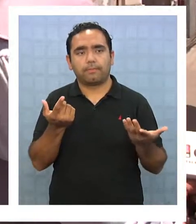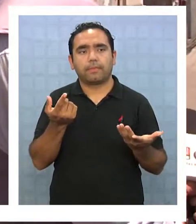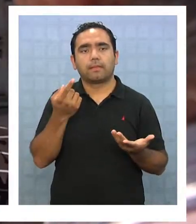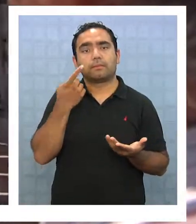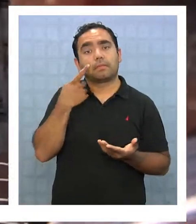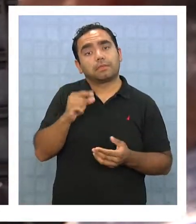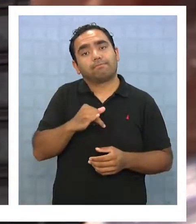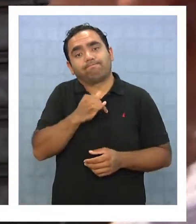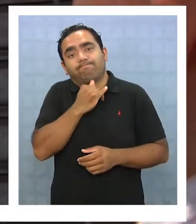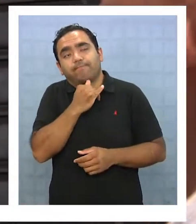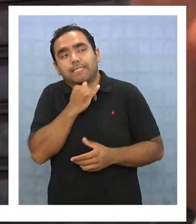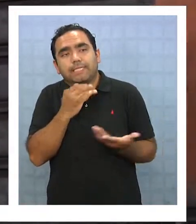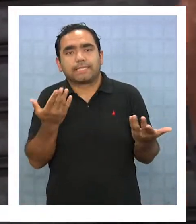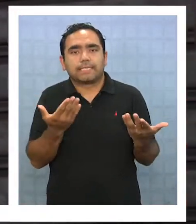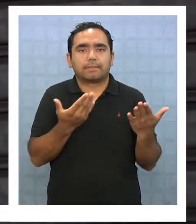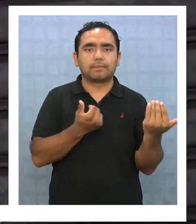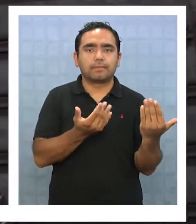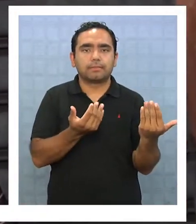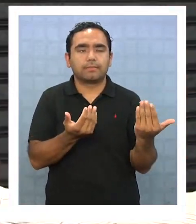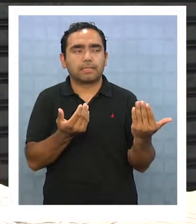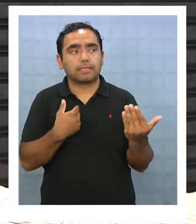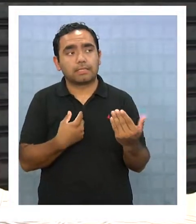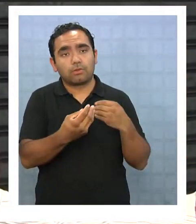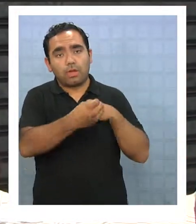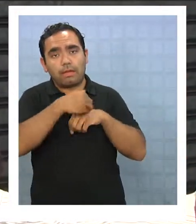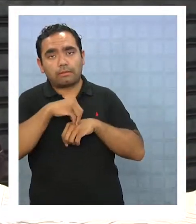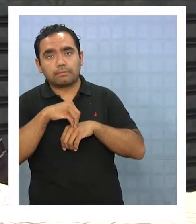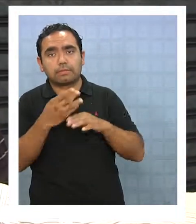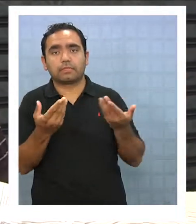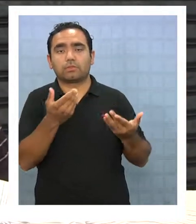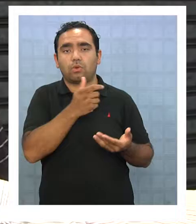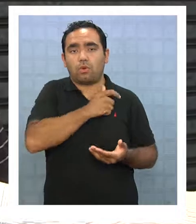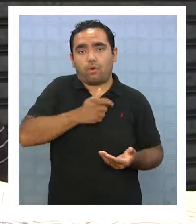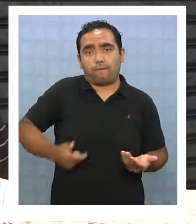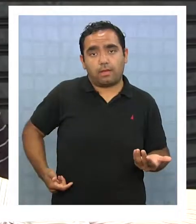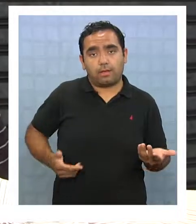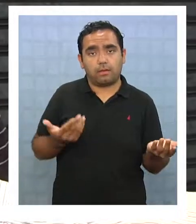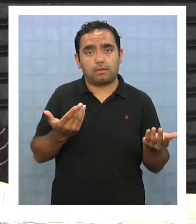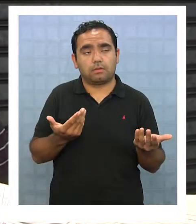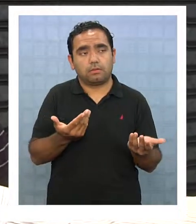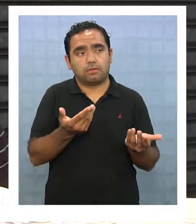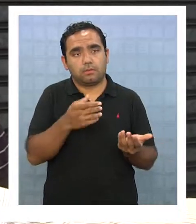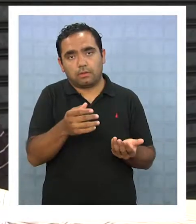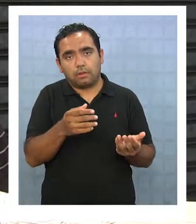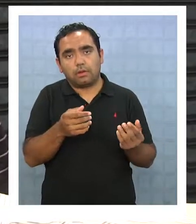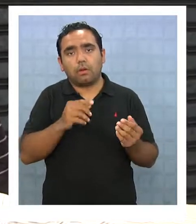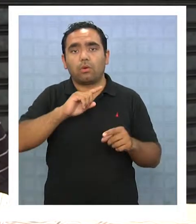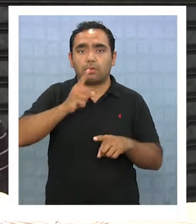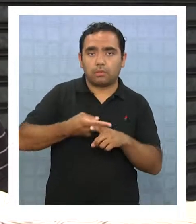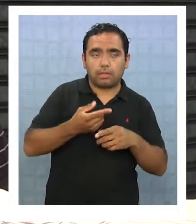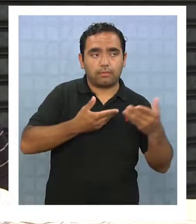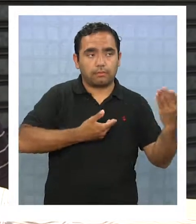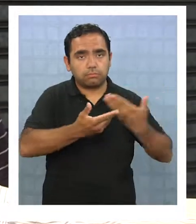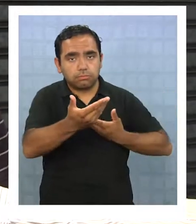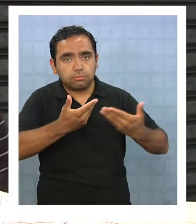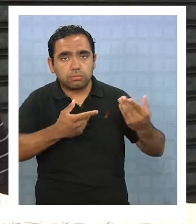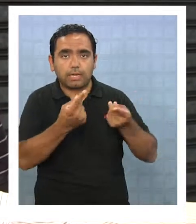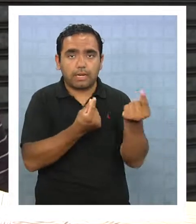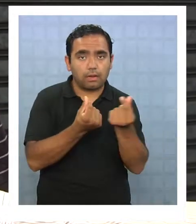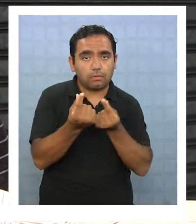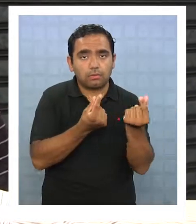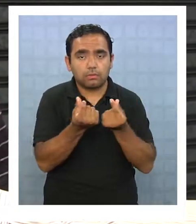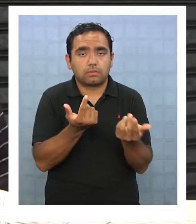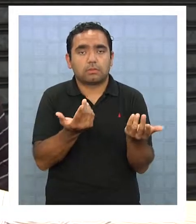estamos hablando de supuestos, estamos esperando simplemente la señal y la buena voluntad del gobierno de poder restablecer esta mesa de negociación, como